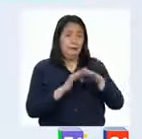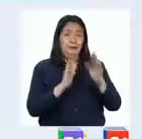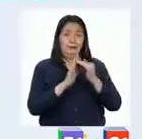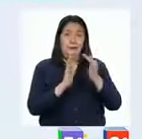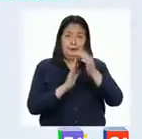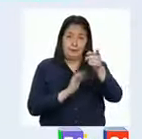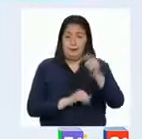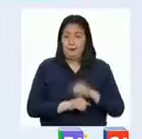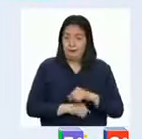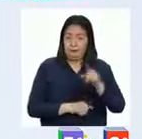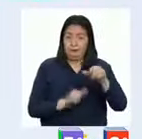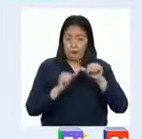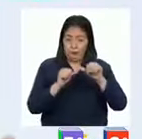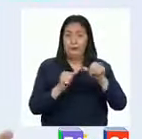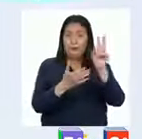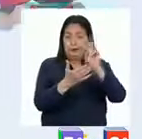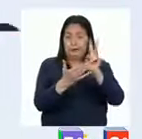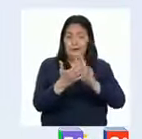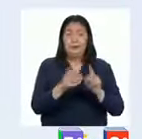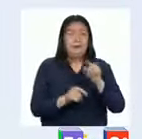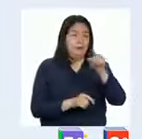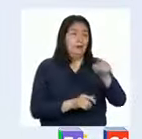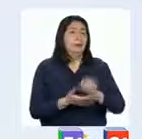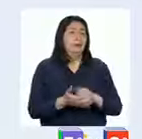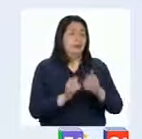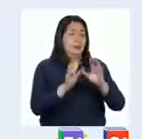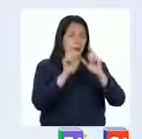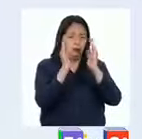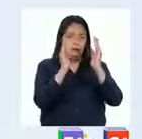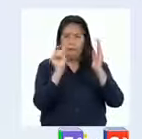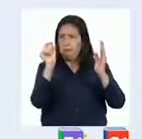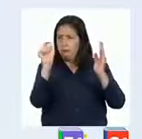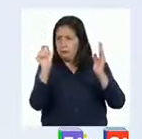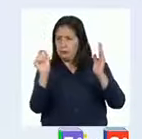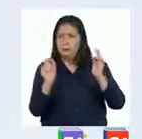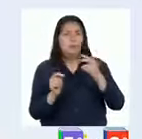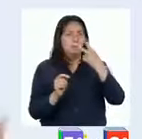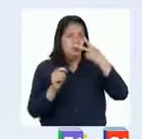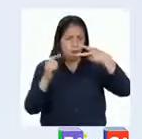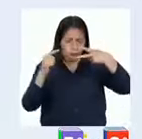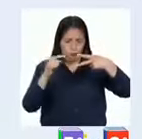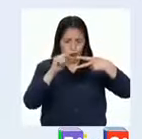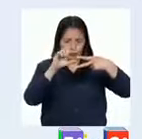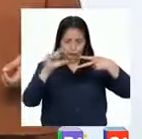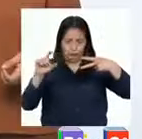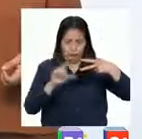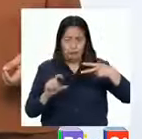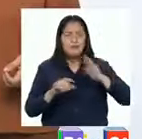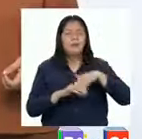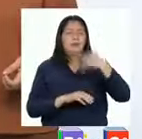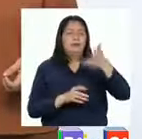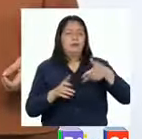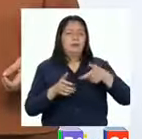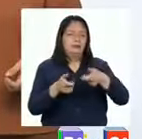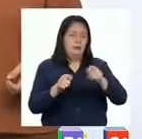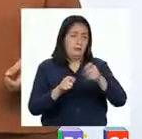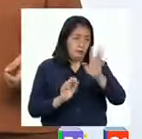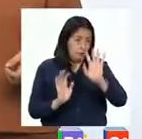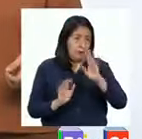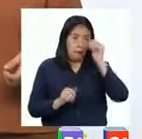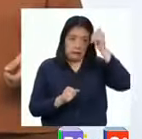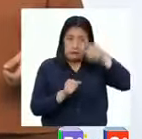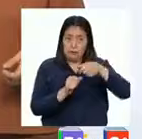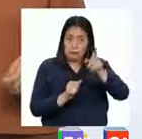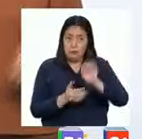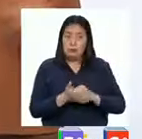casa. Ellos continuarán la lectura y harán el sumillado de los dos últimos párrafos después del corte. Solo debemos